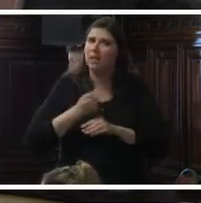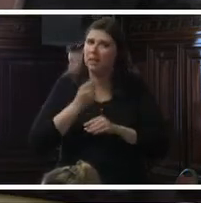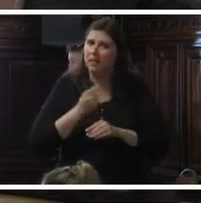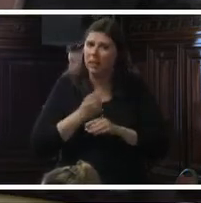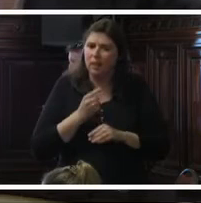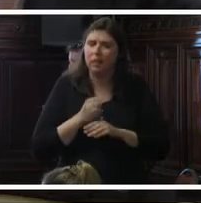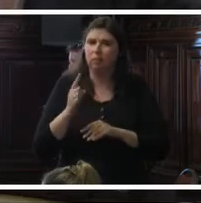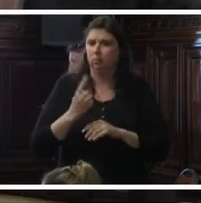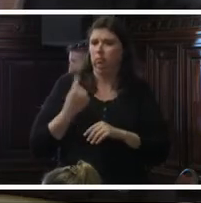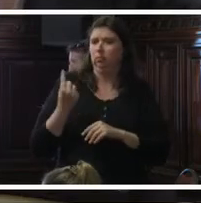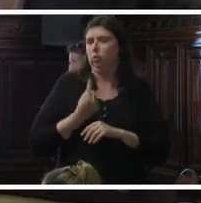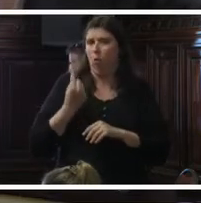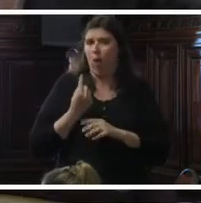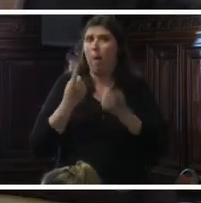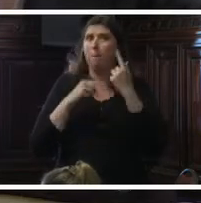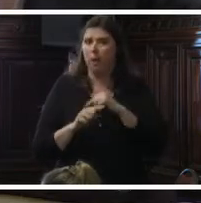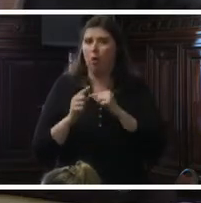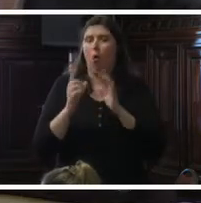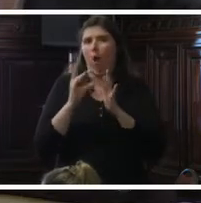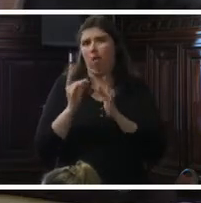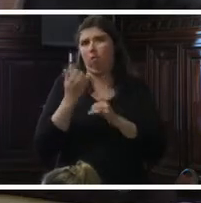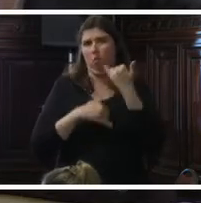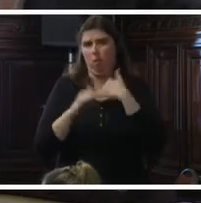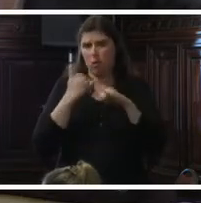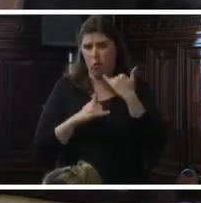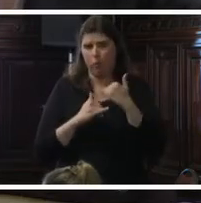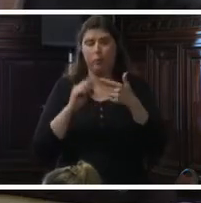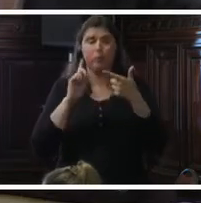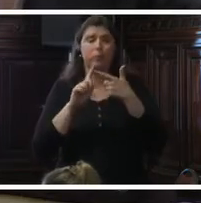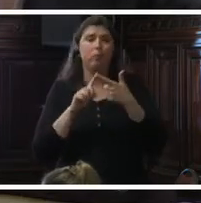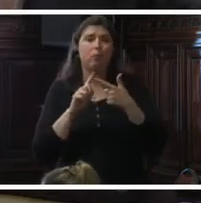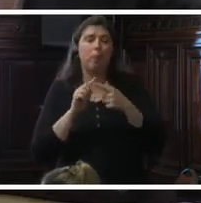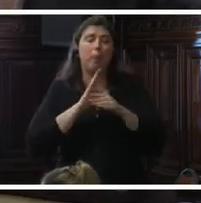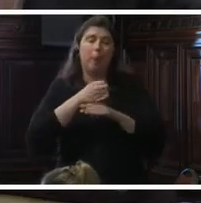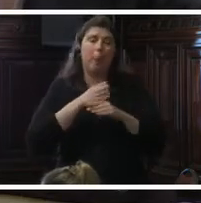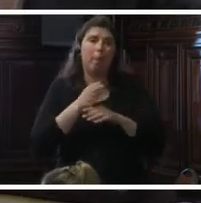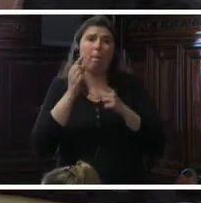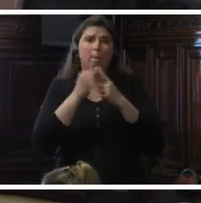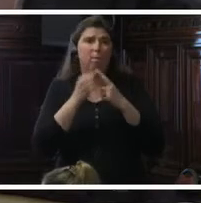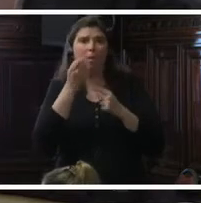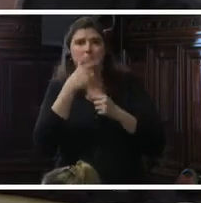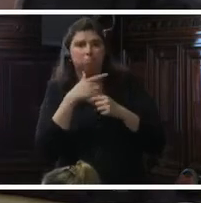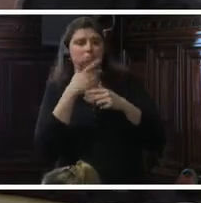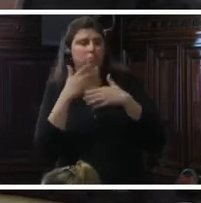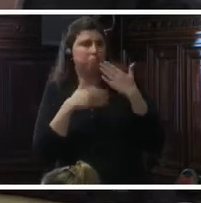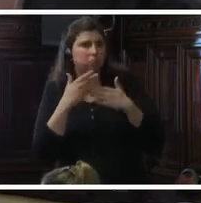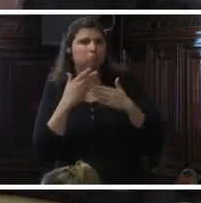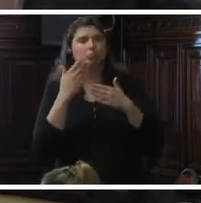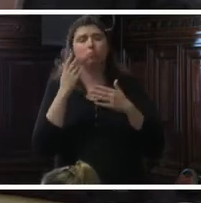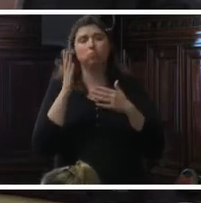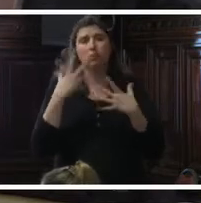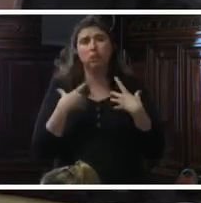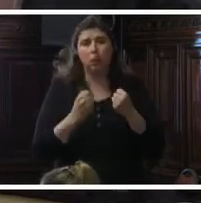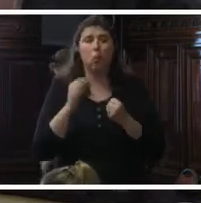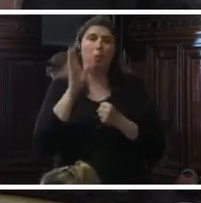autónomas. Segundo, el acceso a métodos anticonceptivos y servicios integrales de salud reproductiva y salud materna.